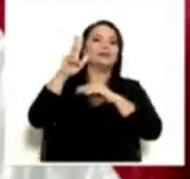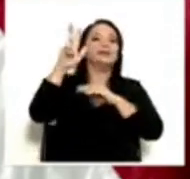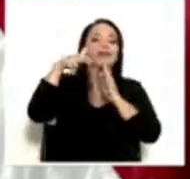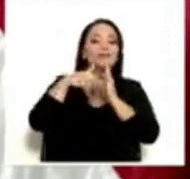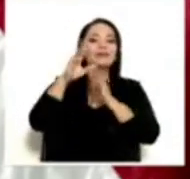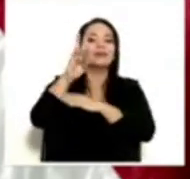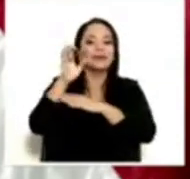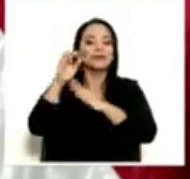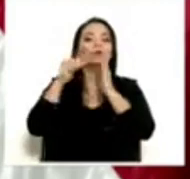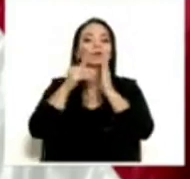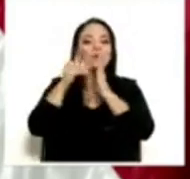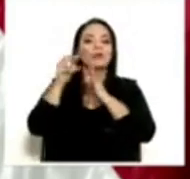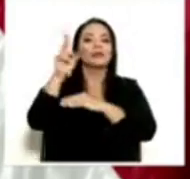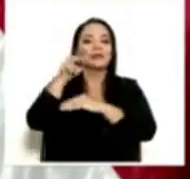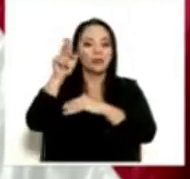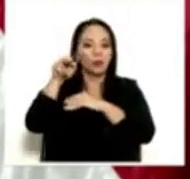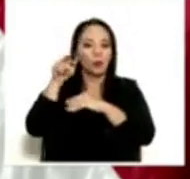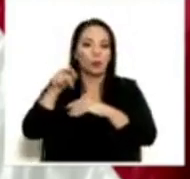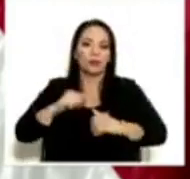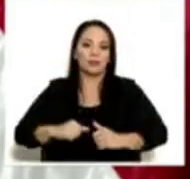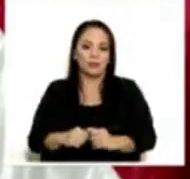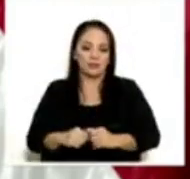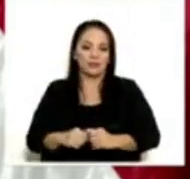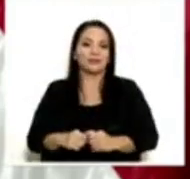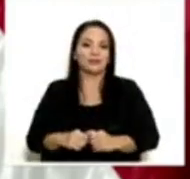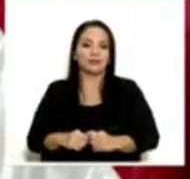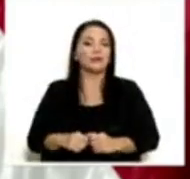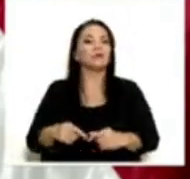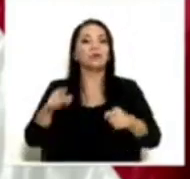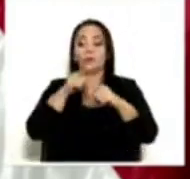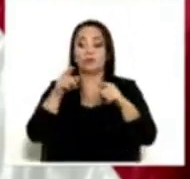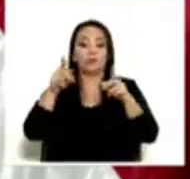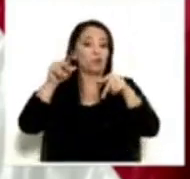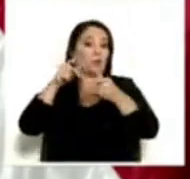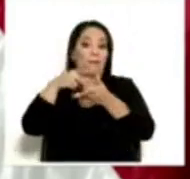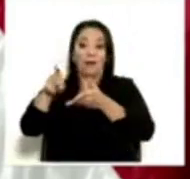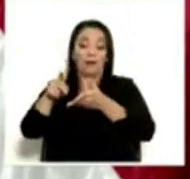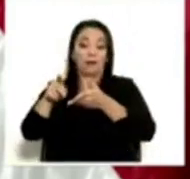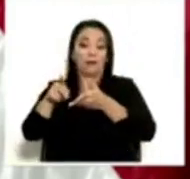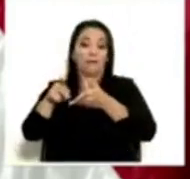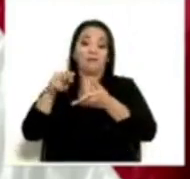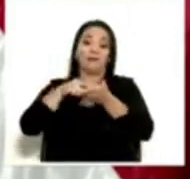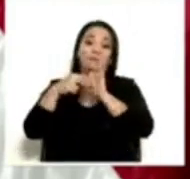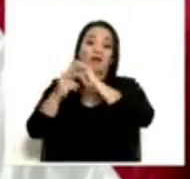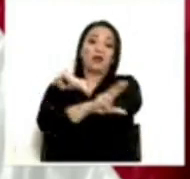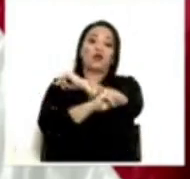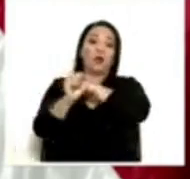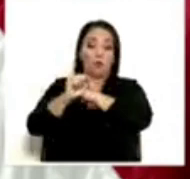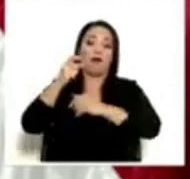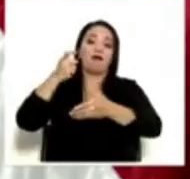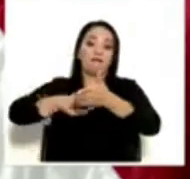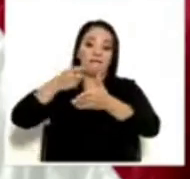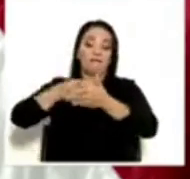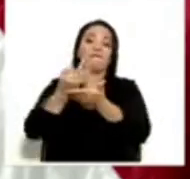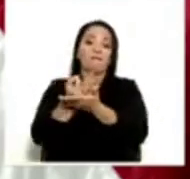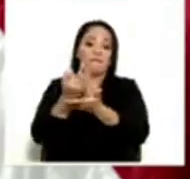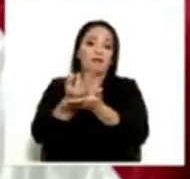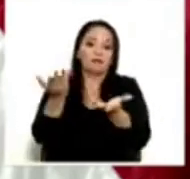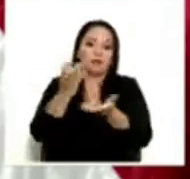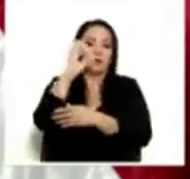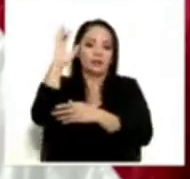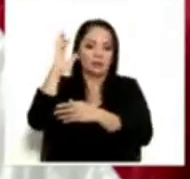millones de colones que le roban o le eluden al fisco costarricense y, por lo tanto, a usted?